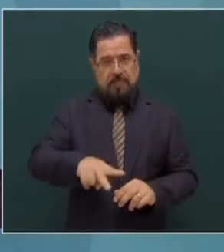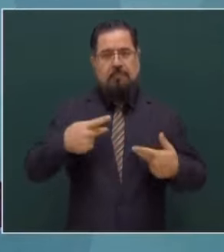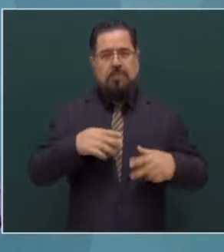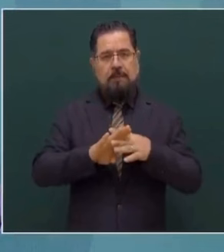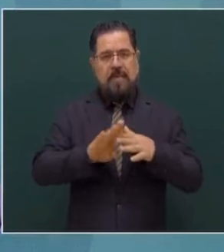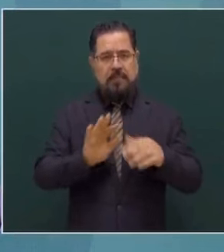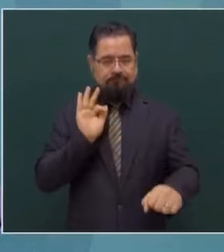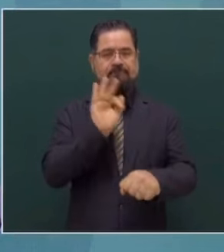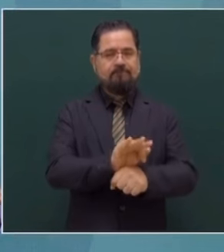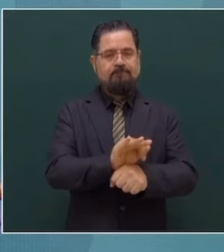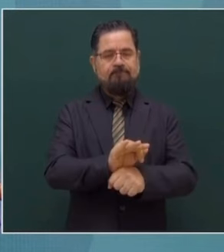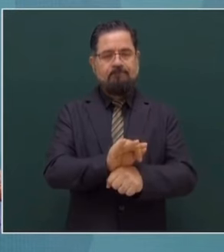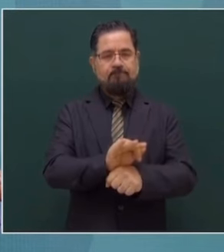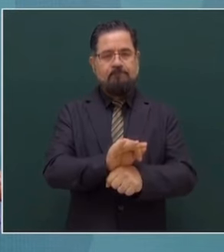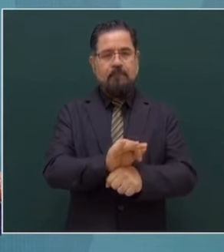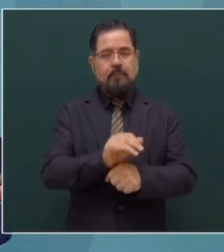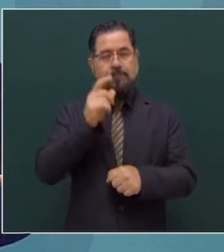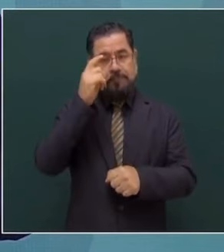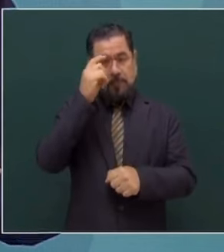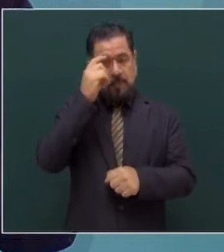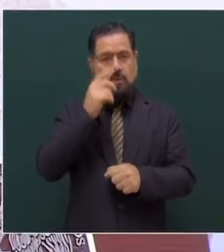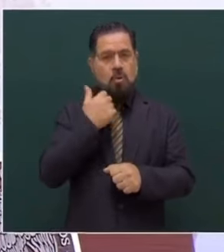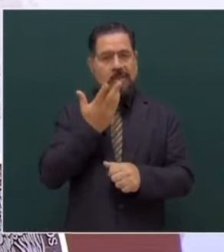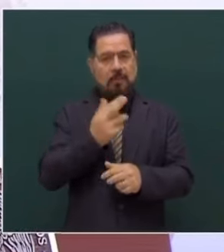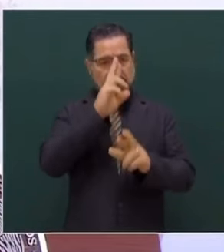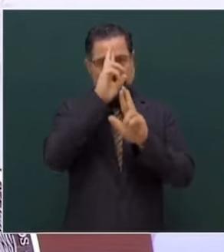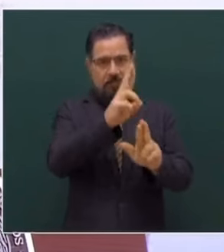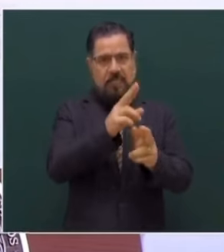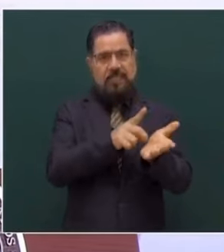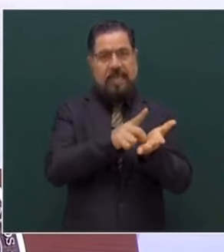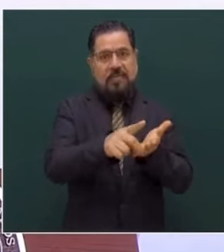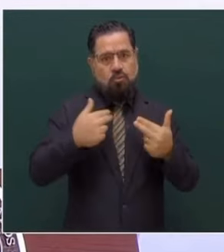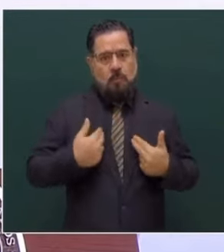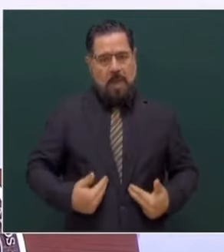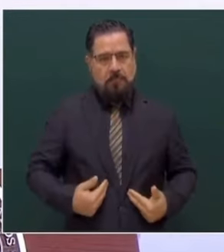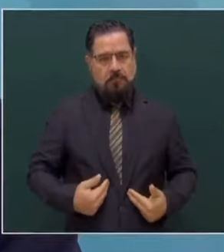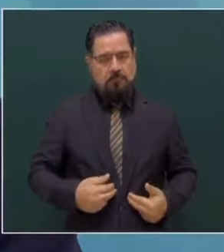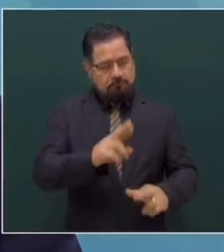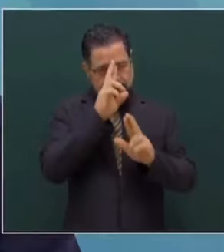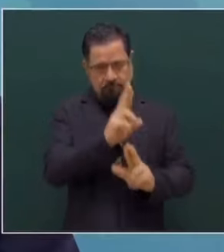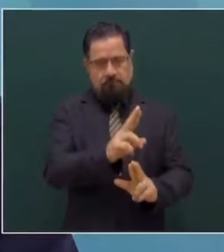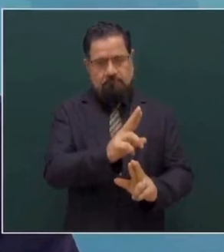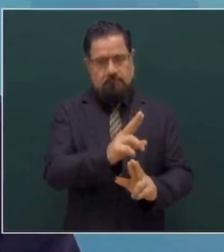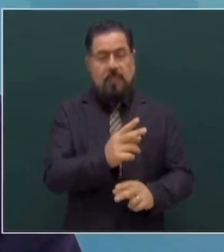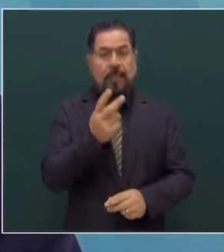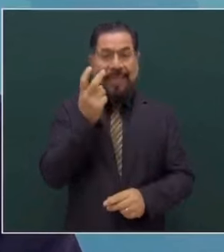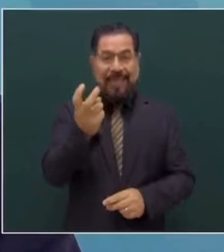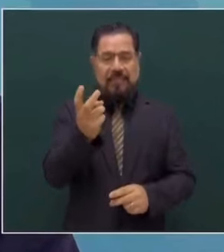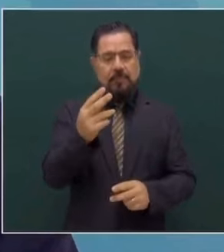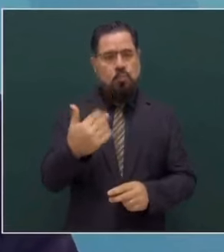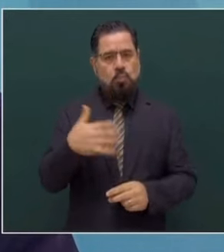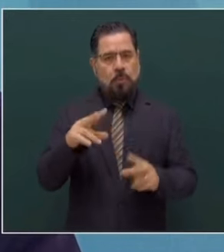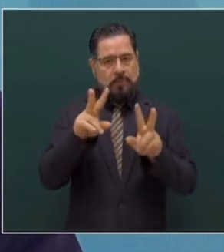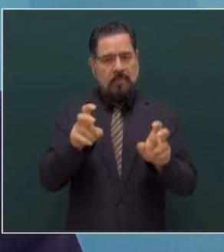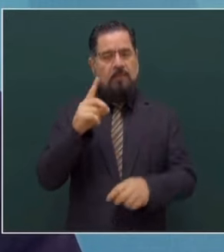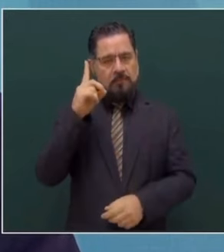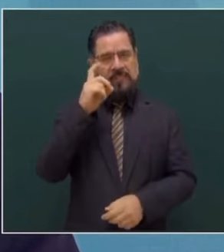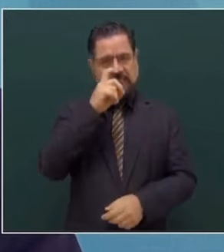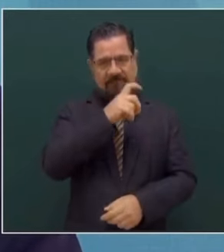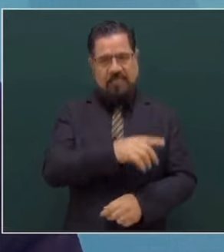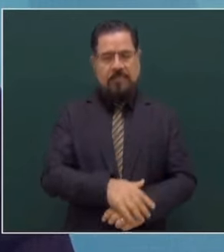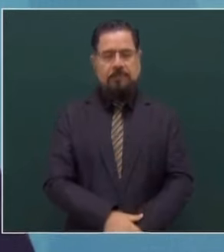buscando que no se violen sus derechos humanos. Es un asunto complejo,